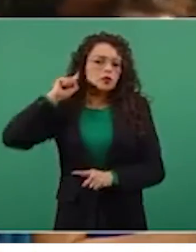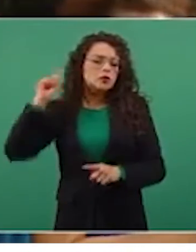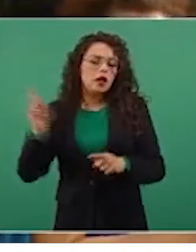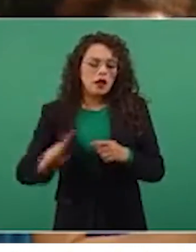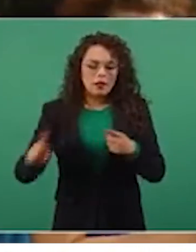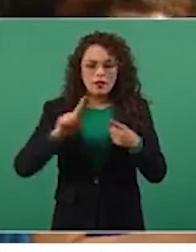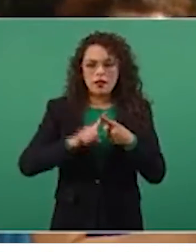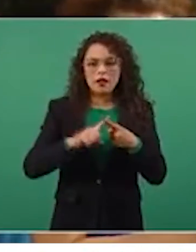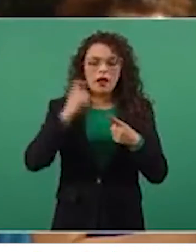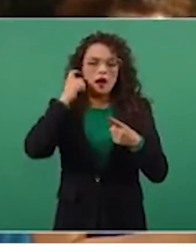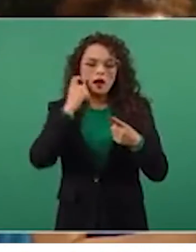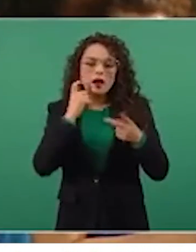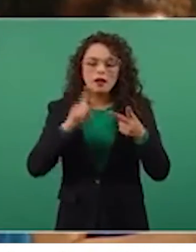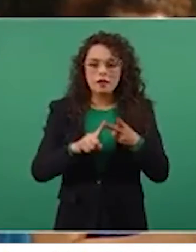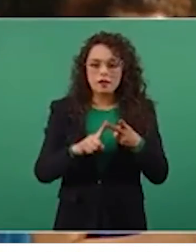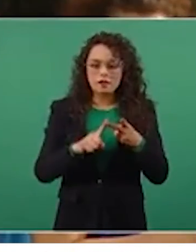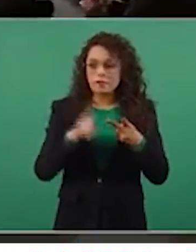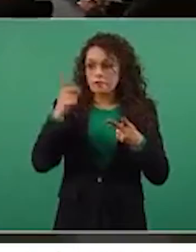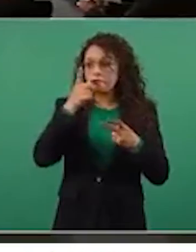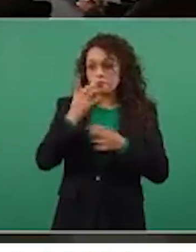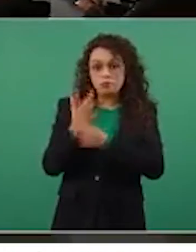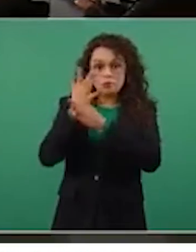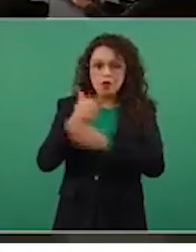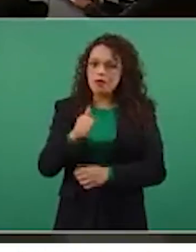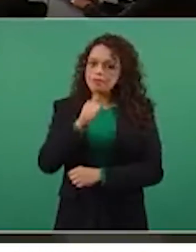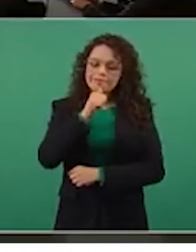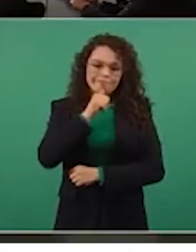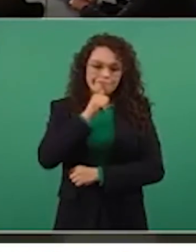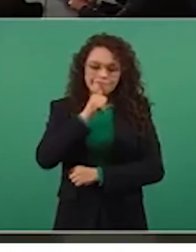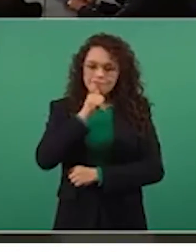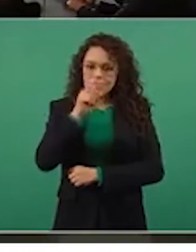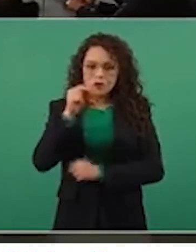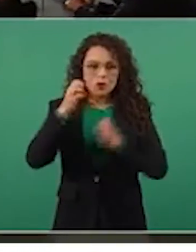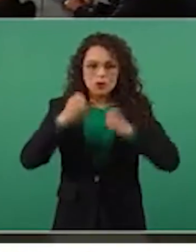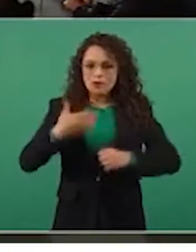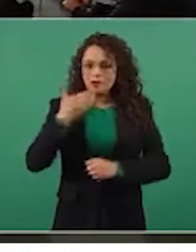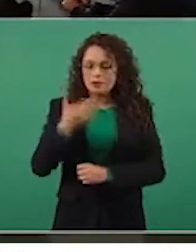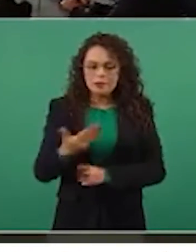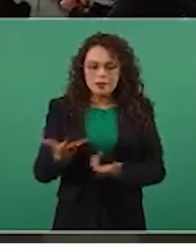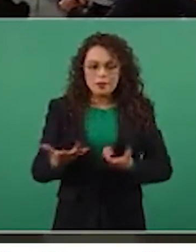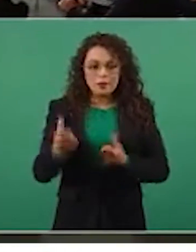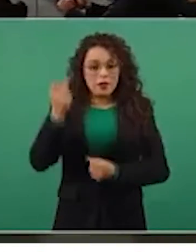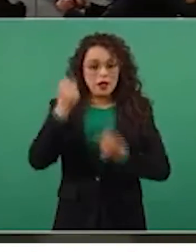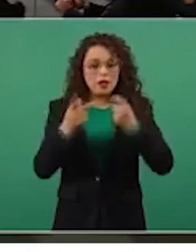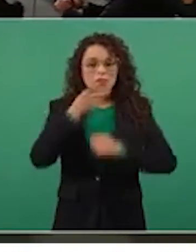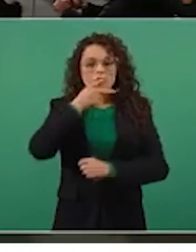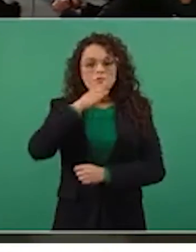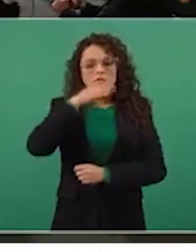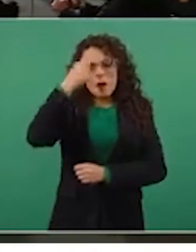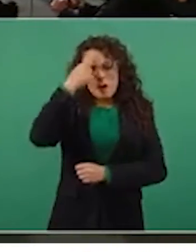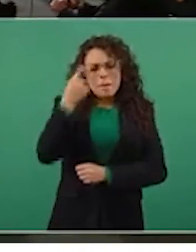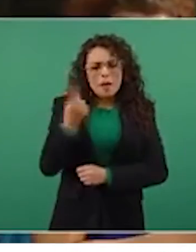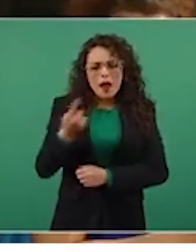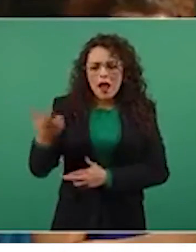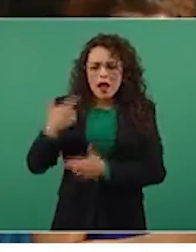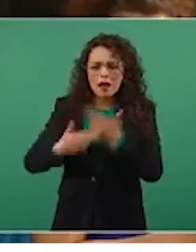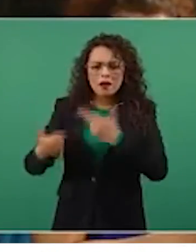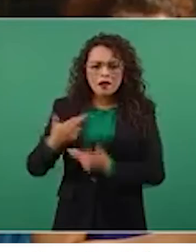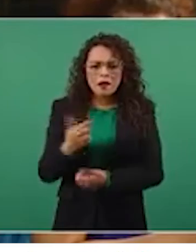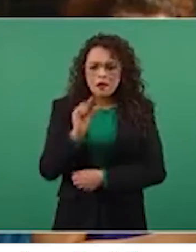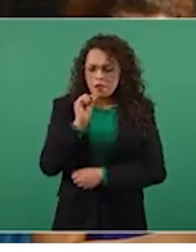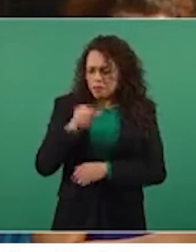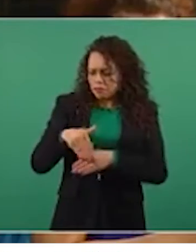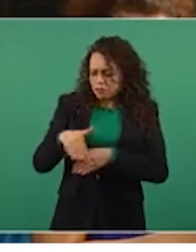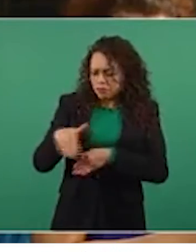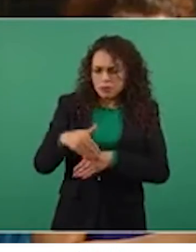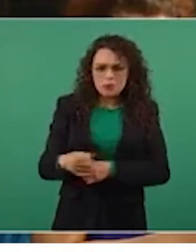dicen que por ahora todavía no hay condiciones. Y también algunos padres dicen, pues ya para qué regresar si queda solamente un mes